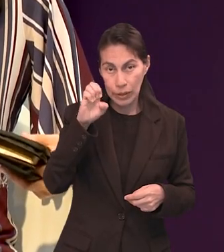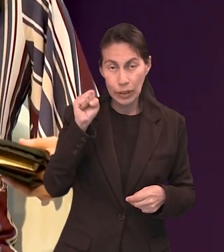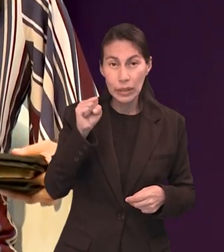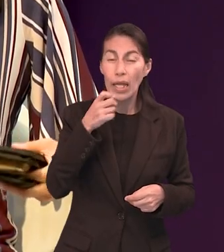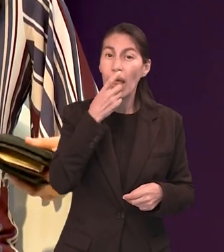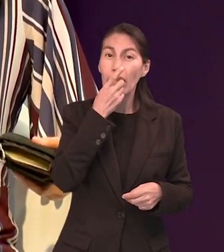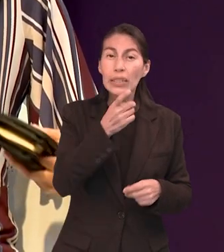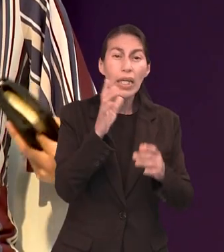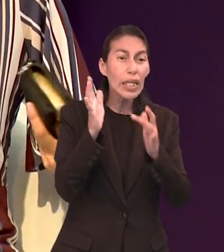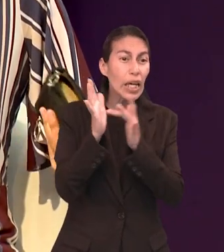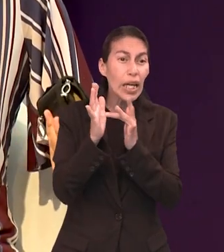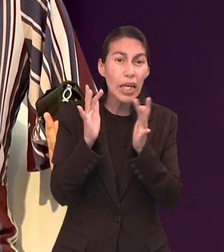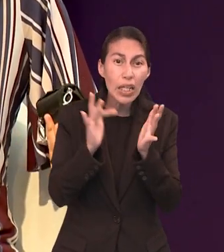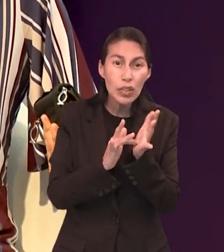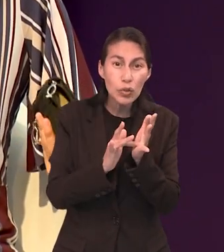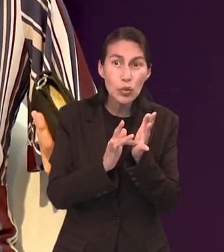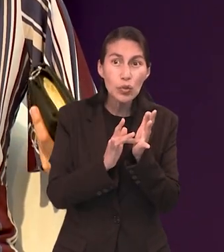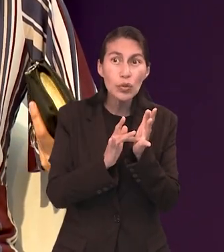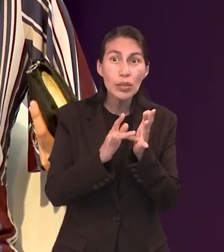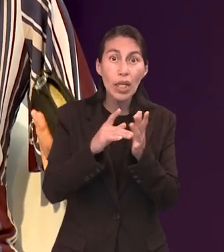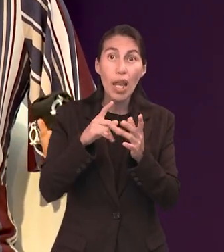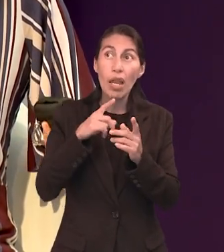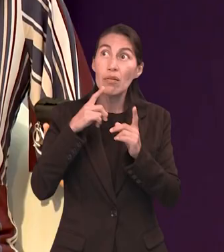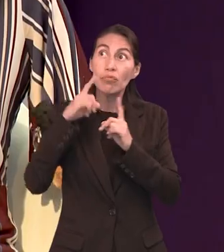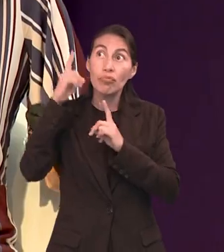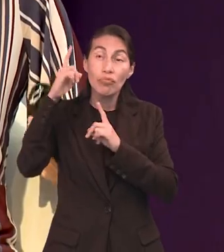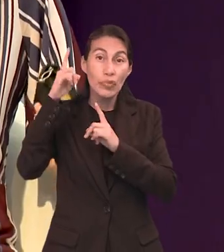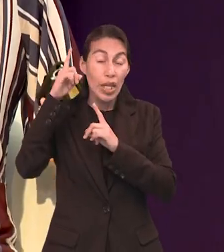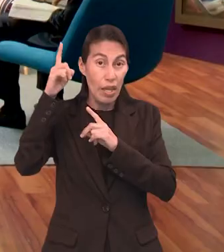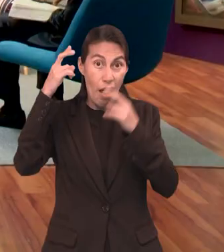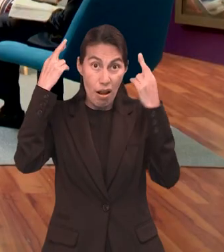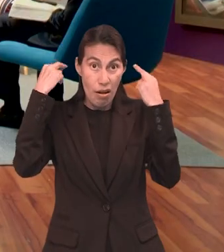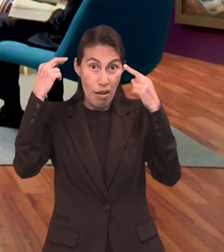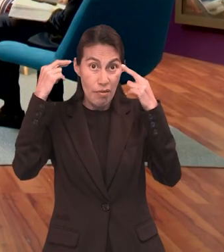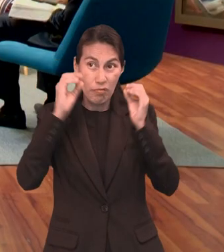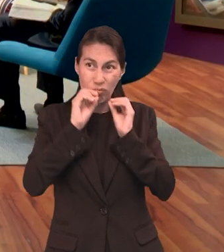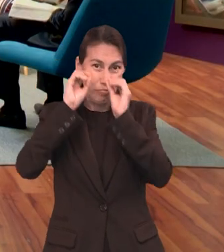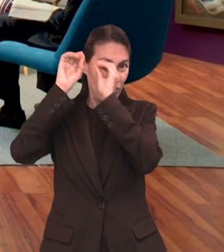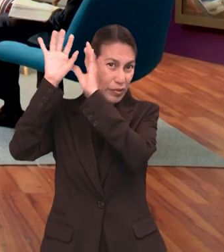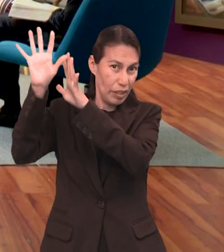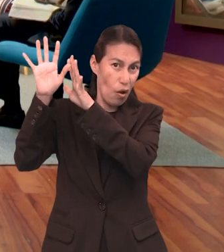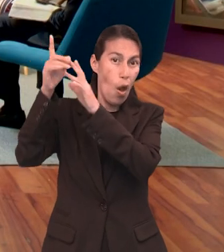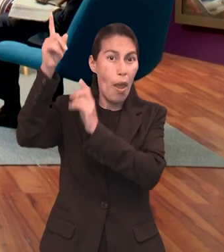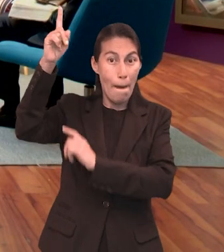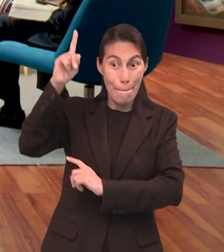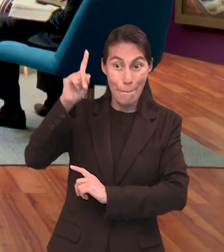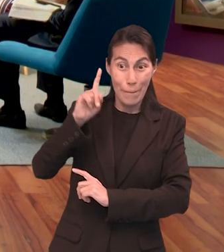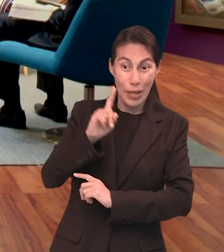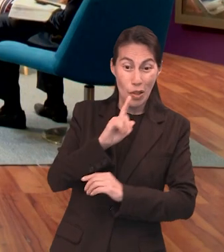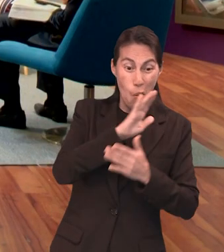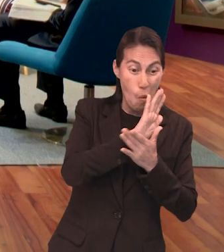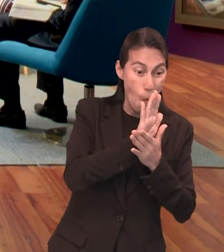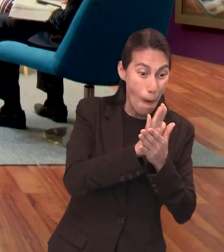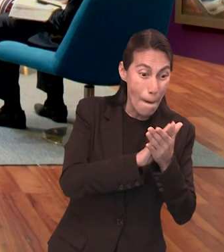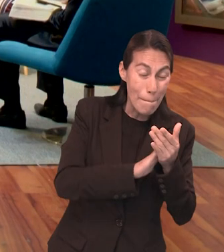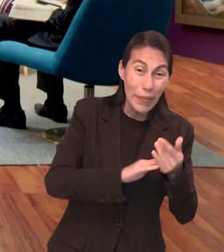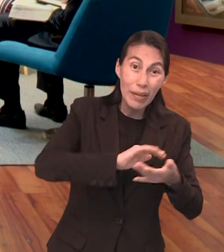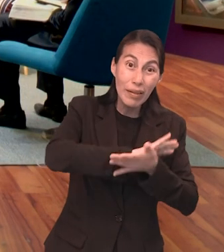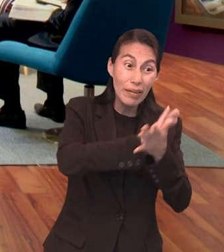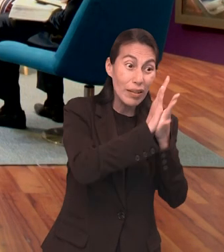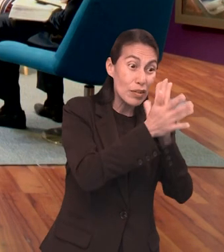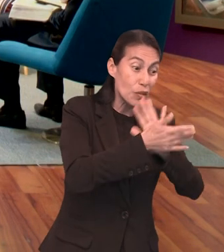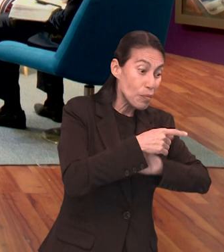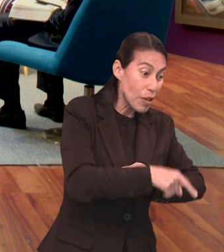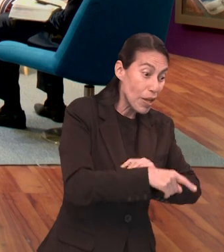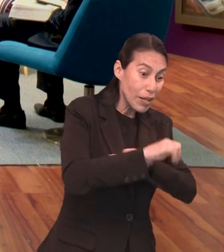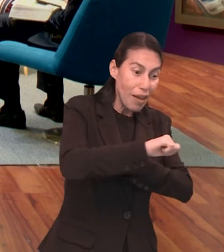de siervo y pues se ofreció por completo. Esa era la ofrenda para holocausto. Y